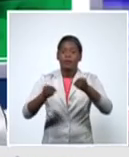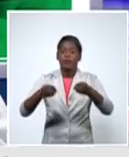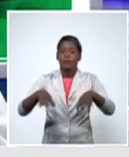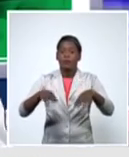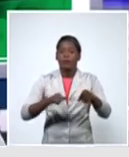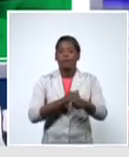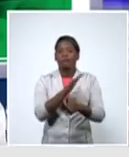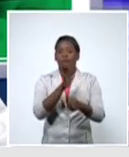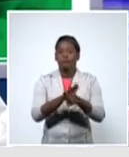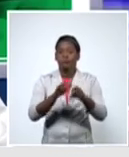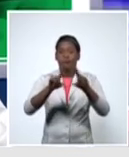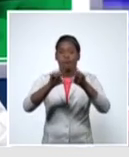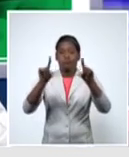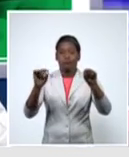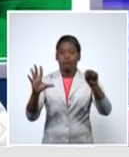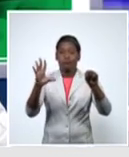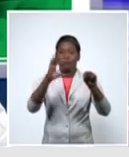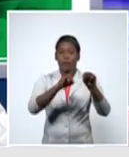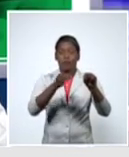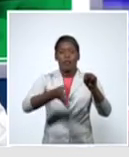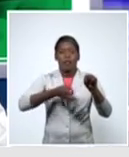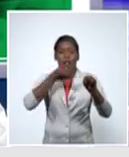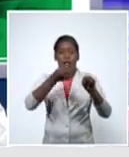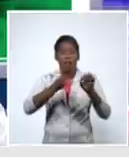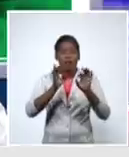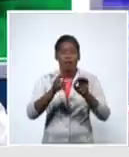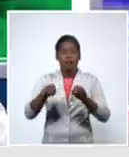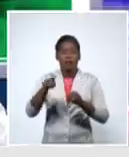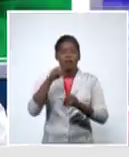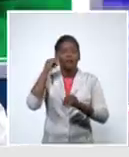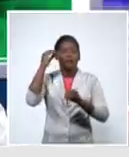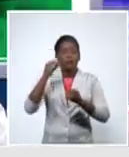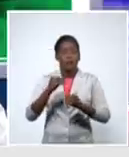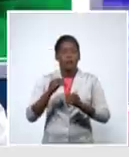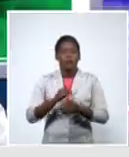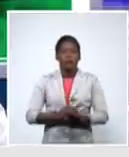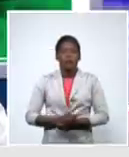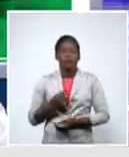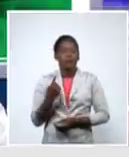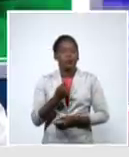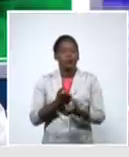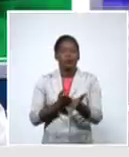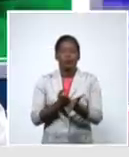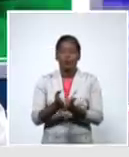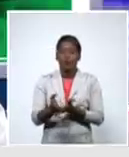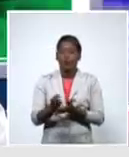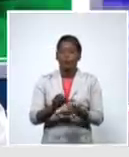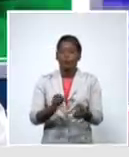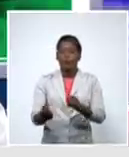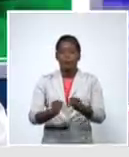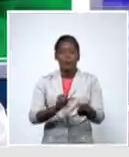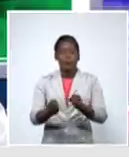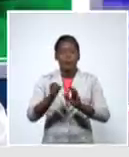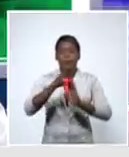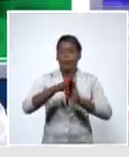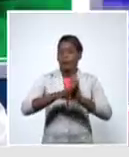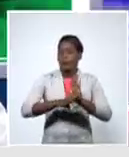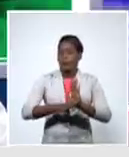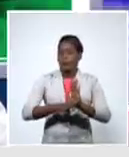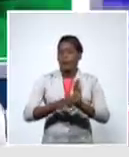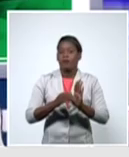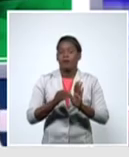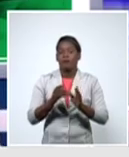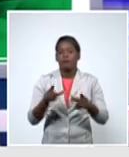comportamiento de la pandemia en Cuba se siguen haciendo muchas acciones se siguen los